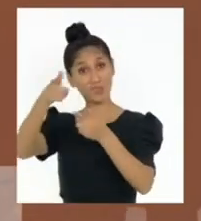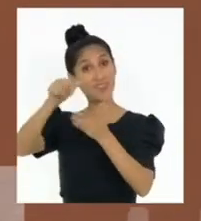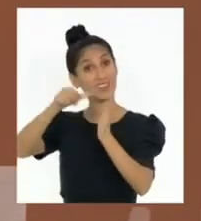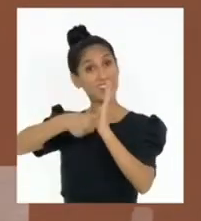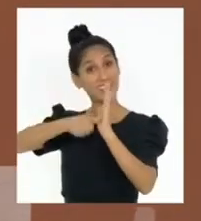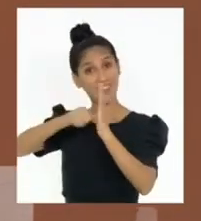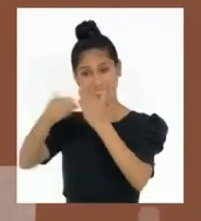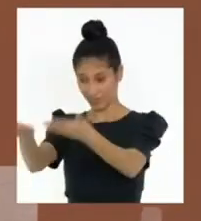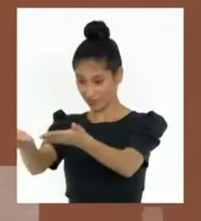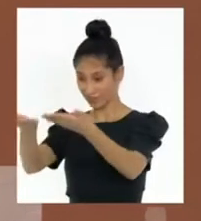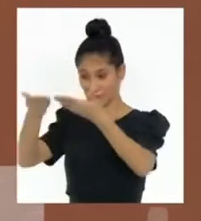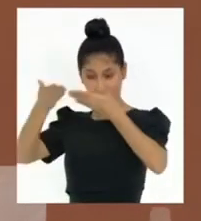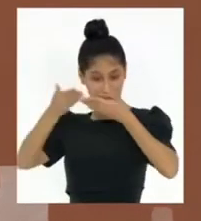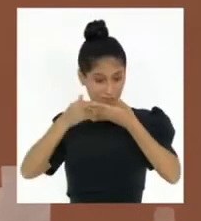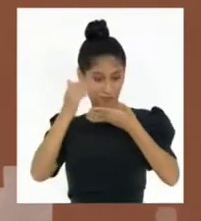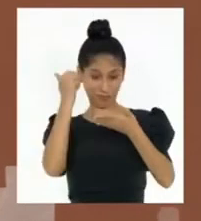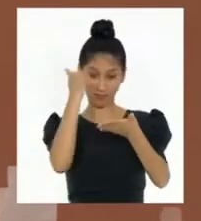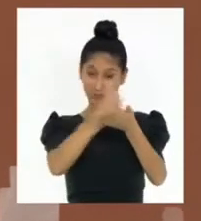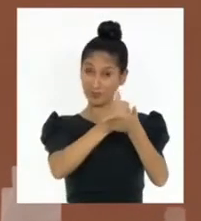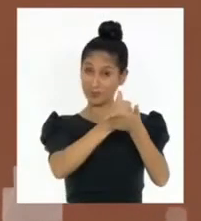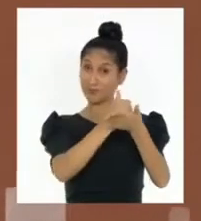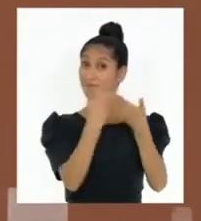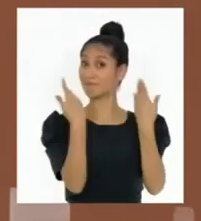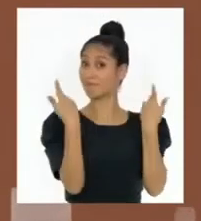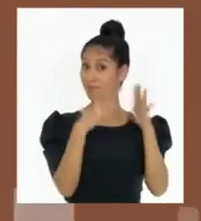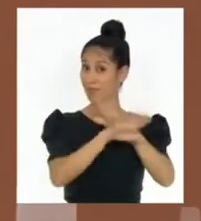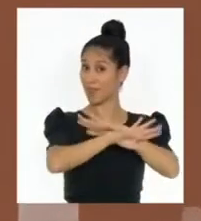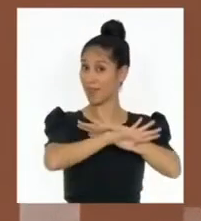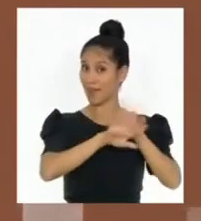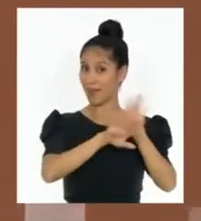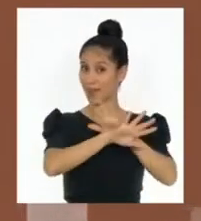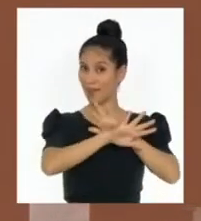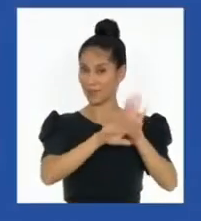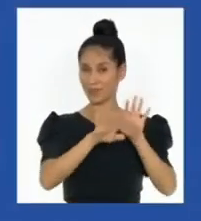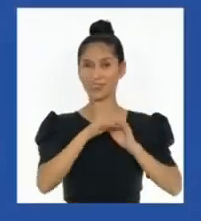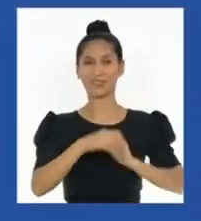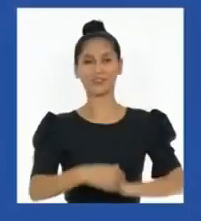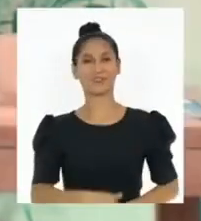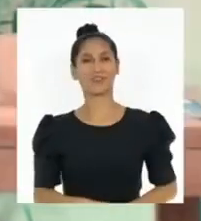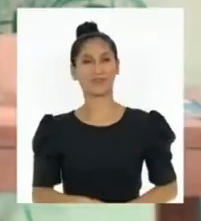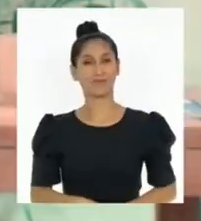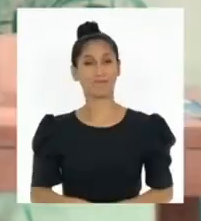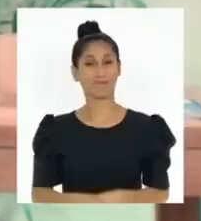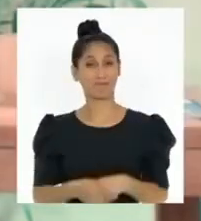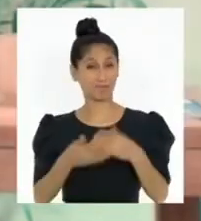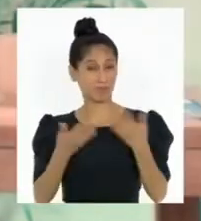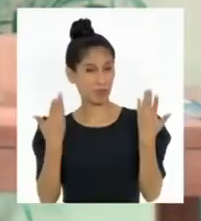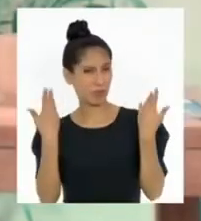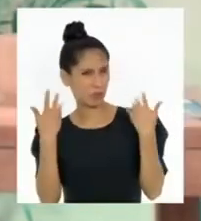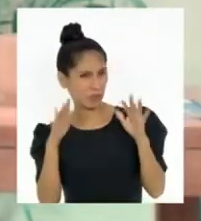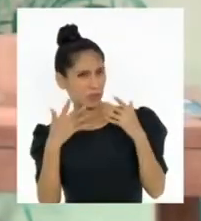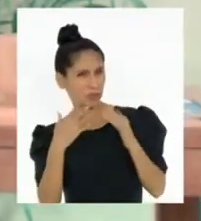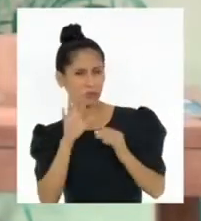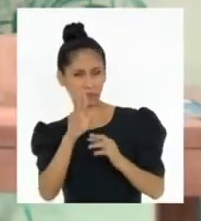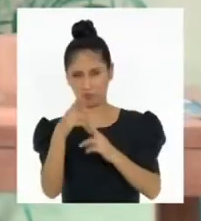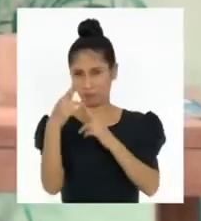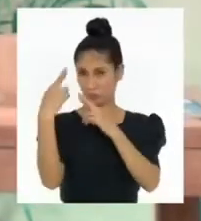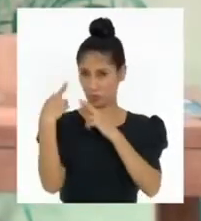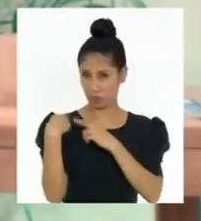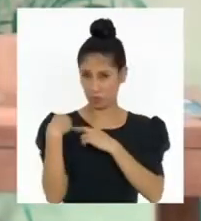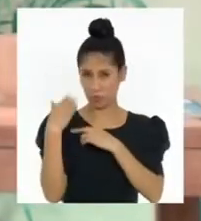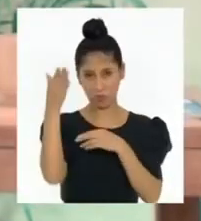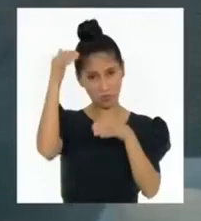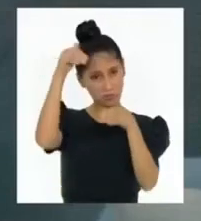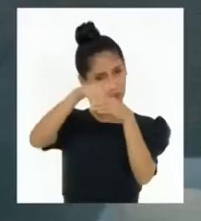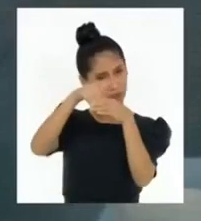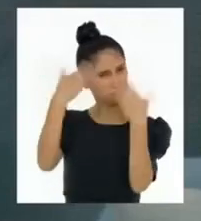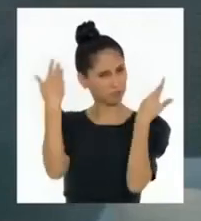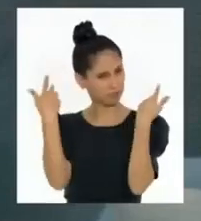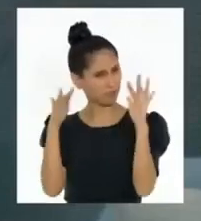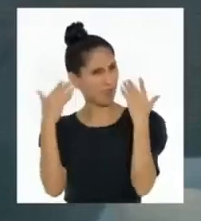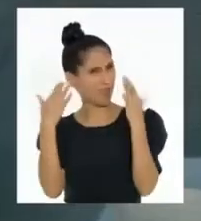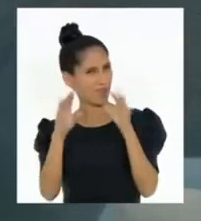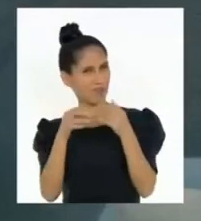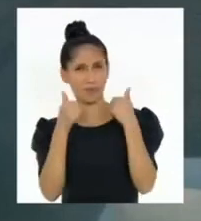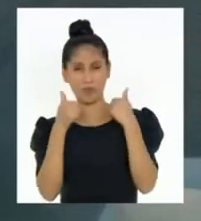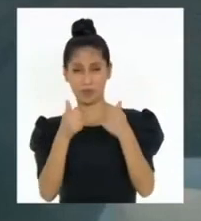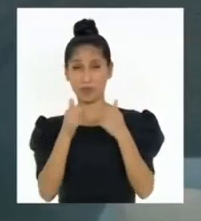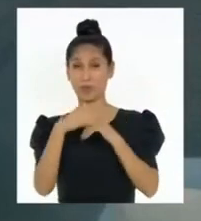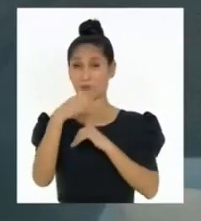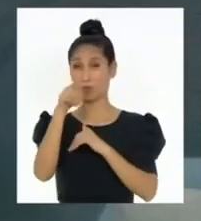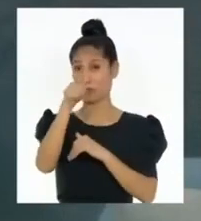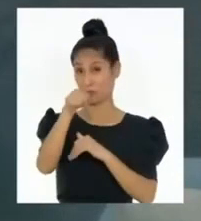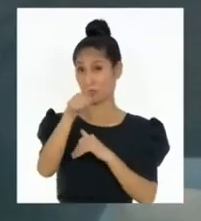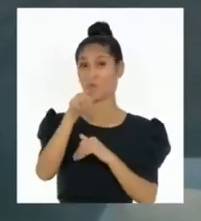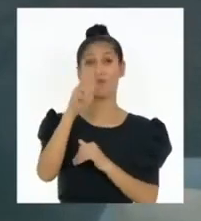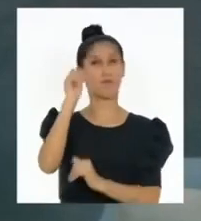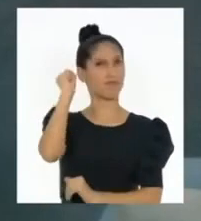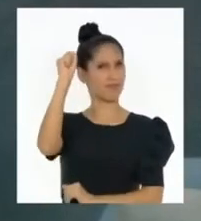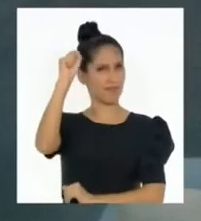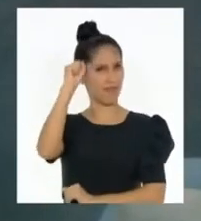él. Bien, listo. Terminaste tu proceso de votación. Cumpliste con tu responsabilidad ciudadana. Y ejerciste tu derecho